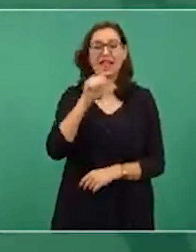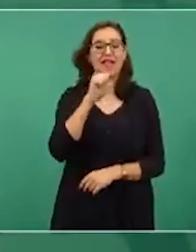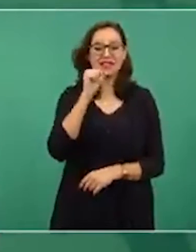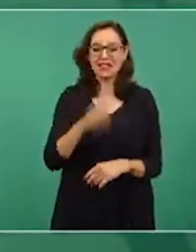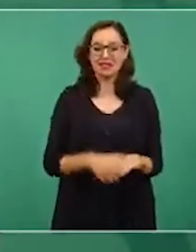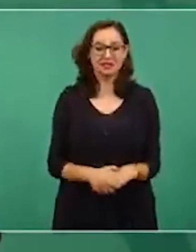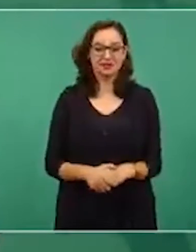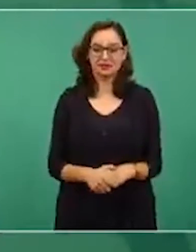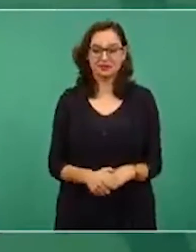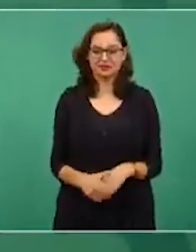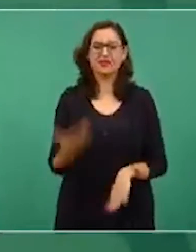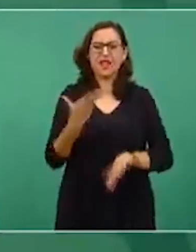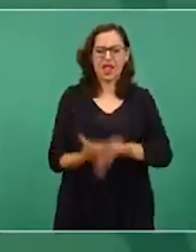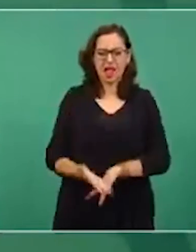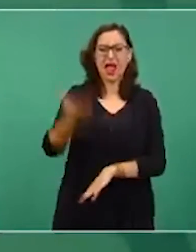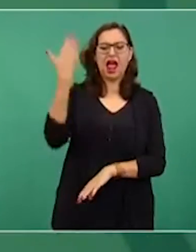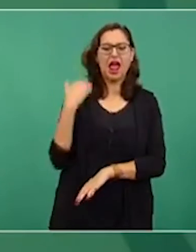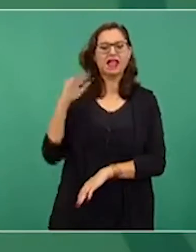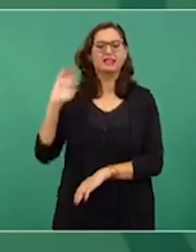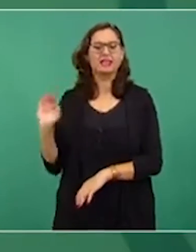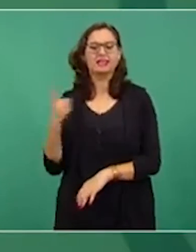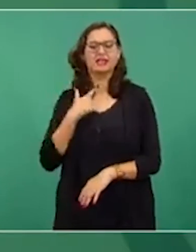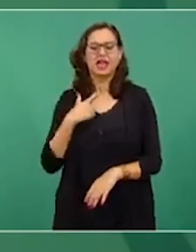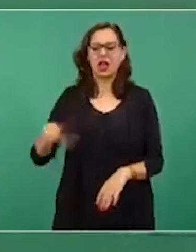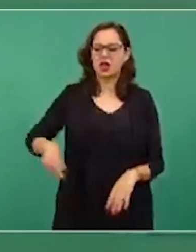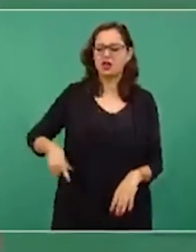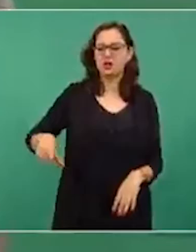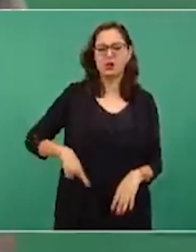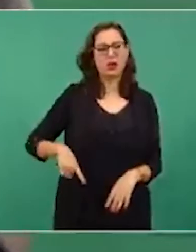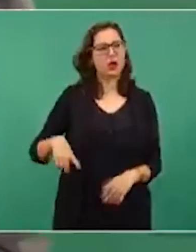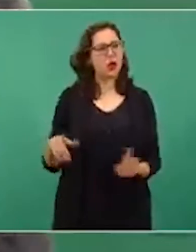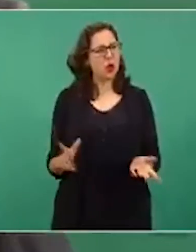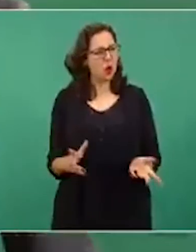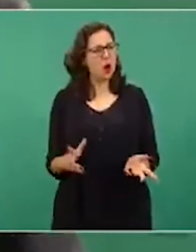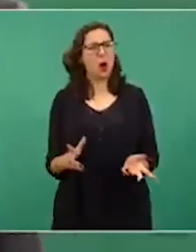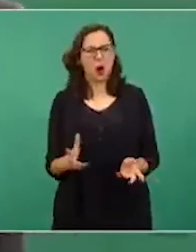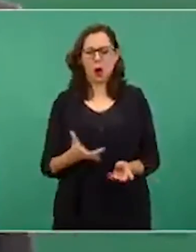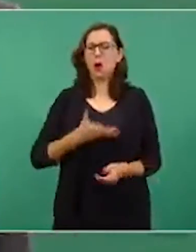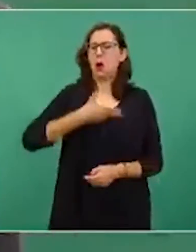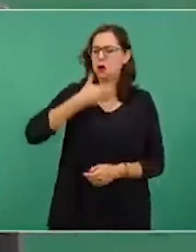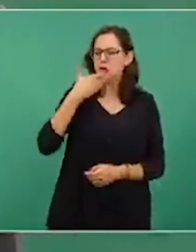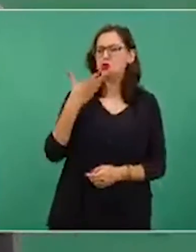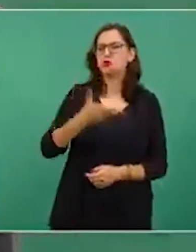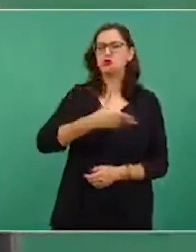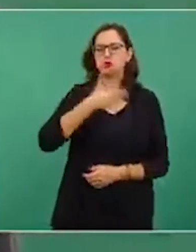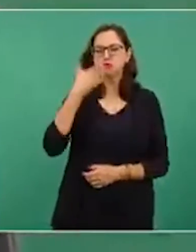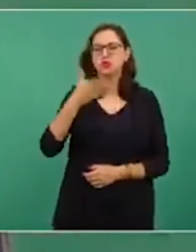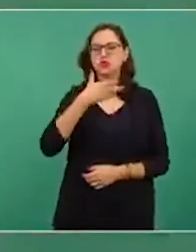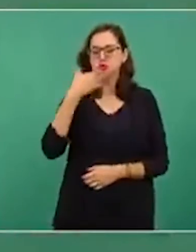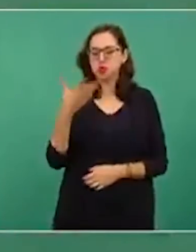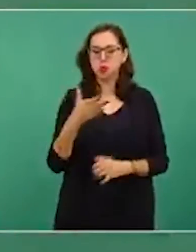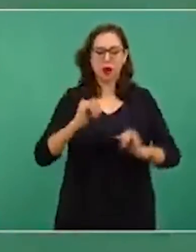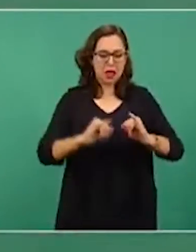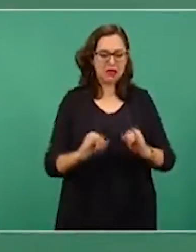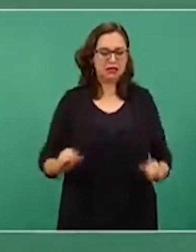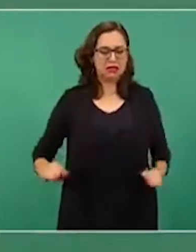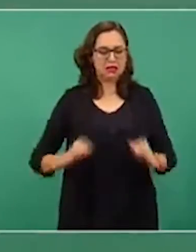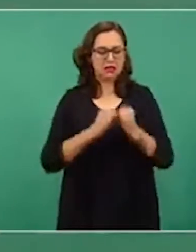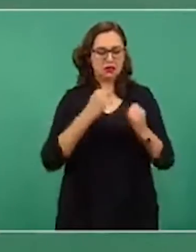¿por qué no tenemos una secretaría para las mujeres?,